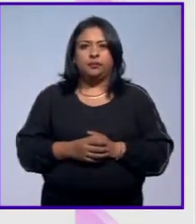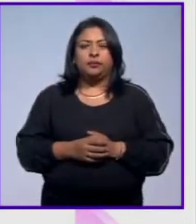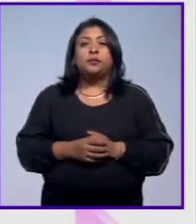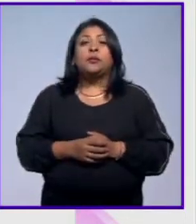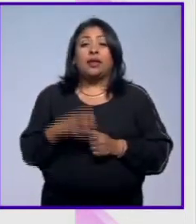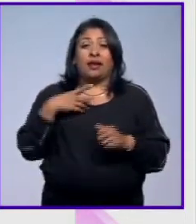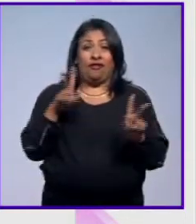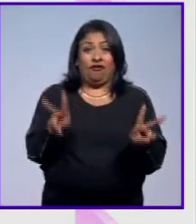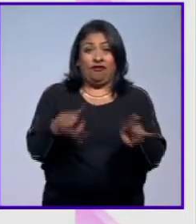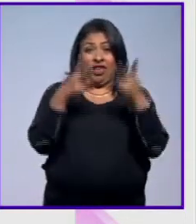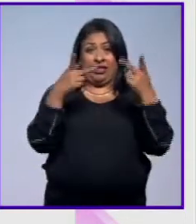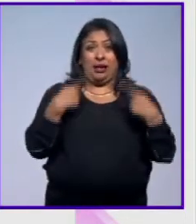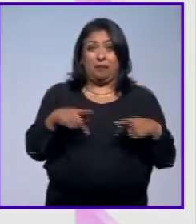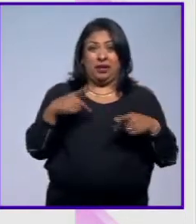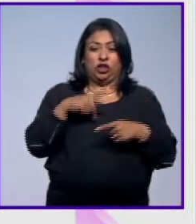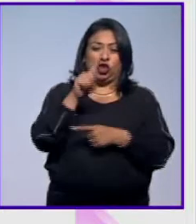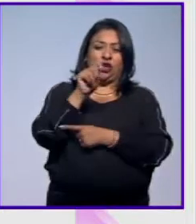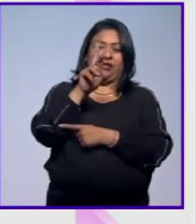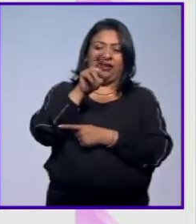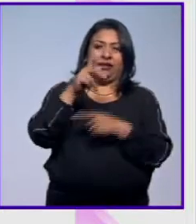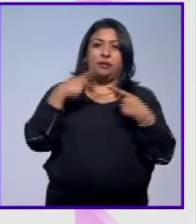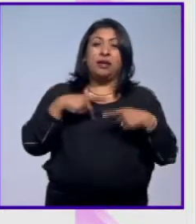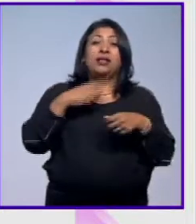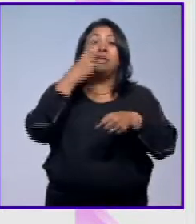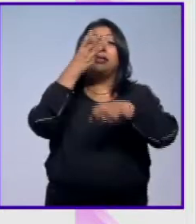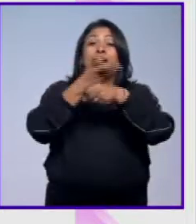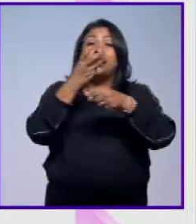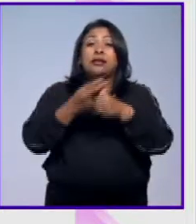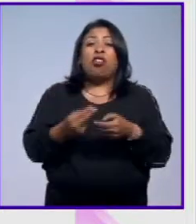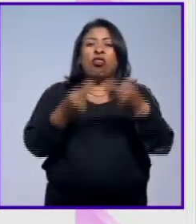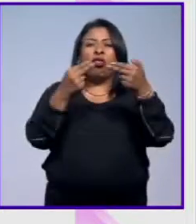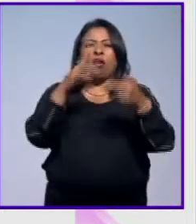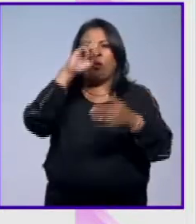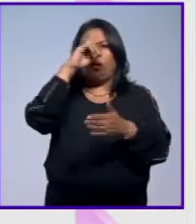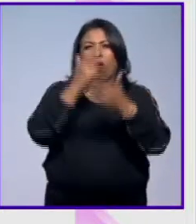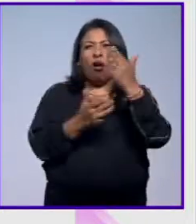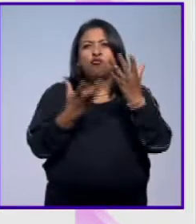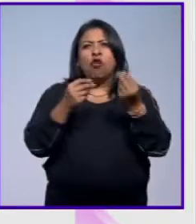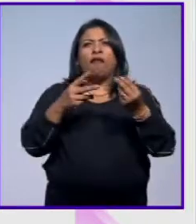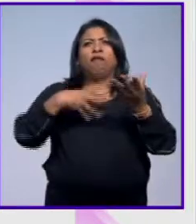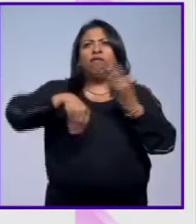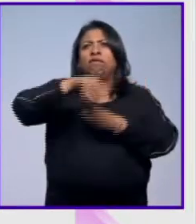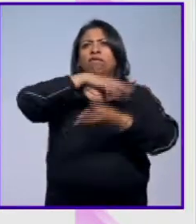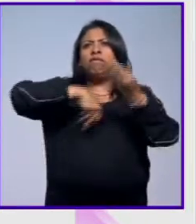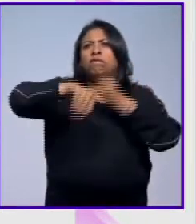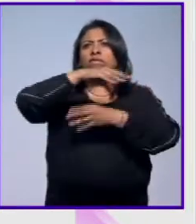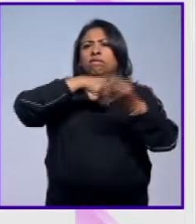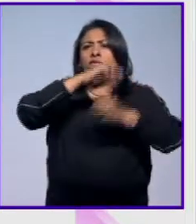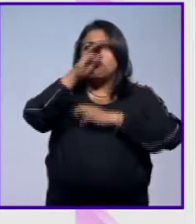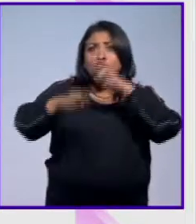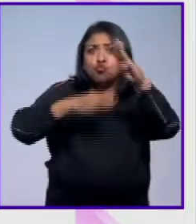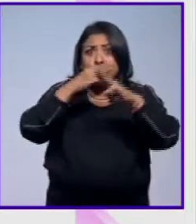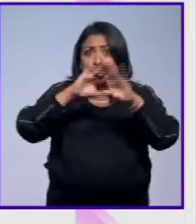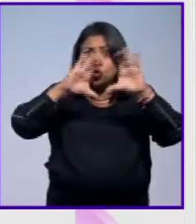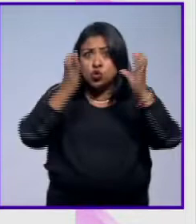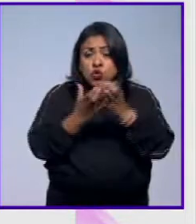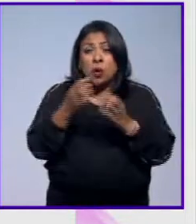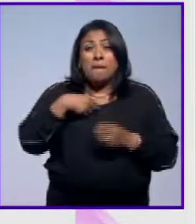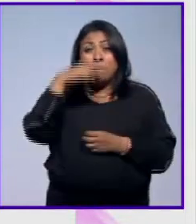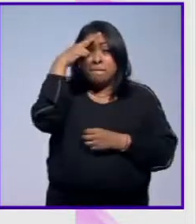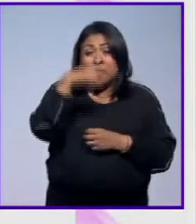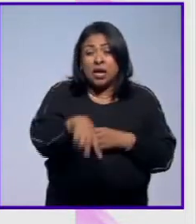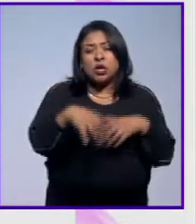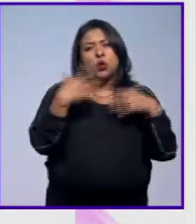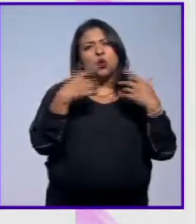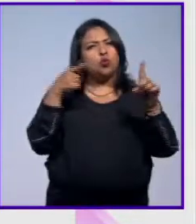La trata de personas es el tercer negocio ilícito que genera más ganancias en el mundo y México es un país que se encuentra en una